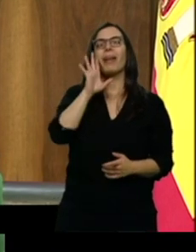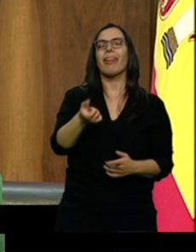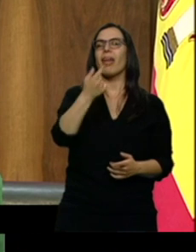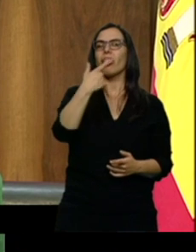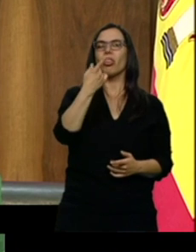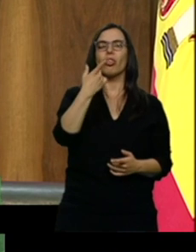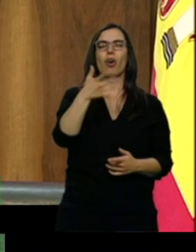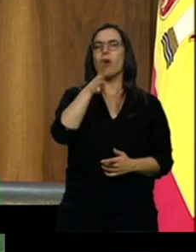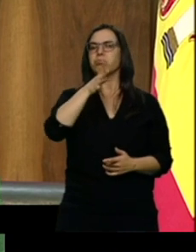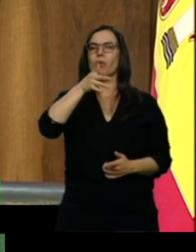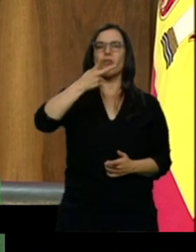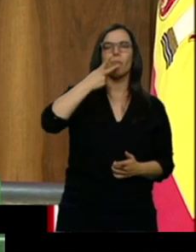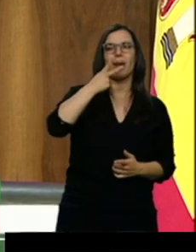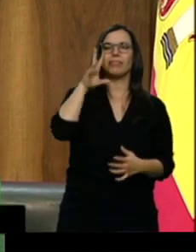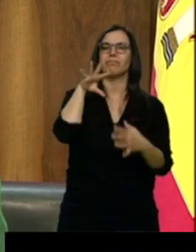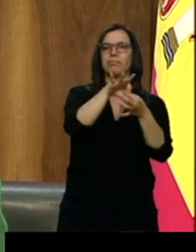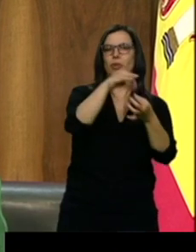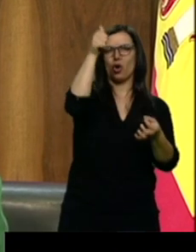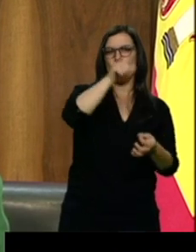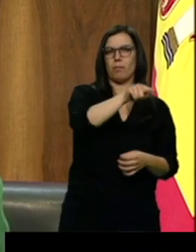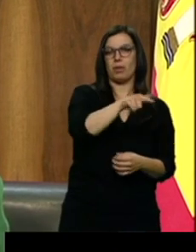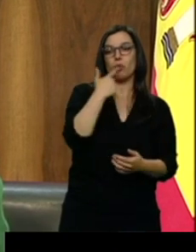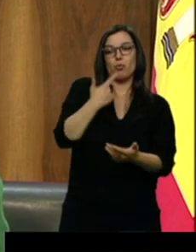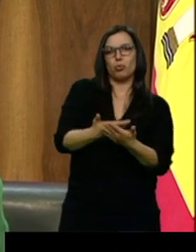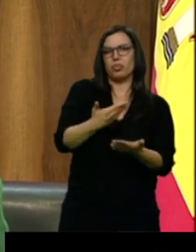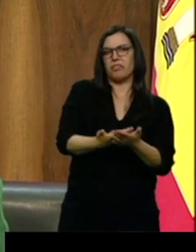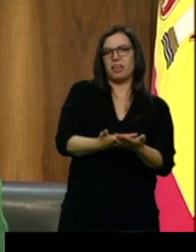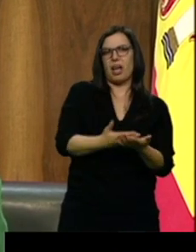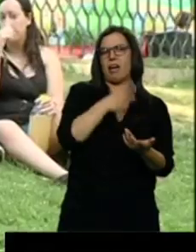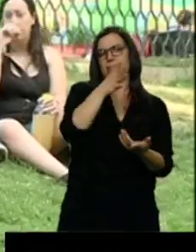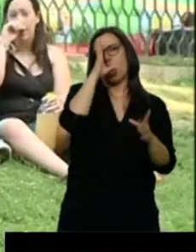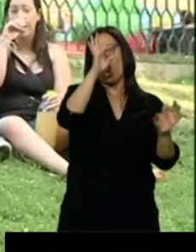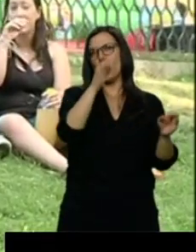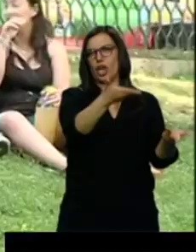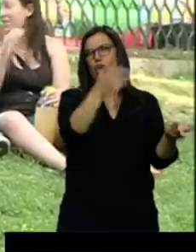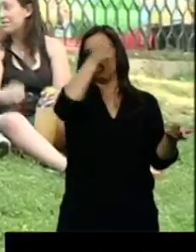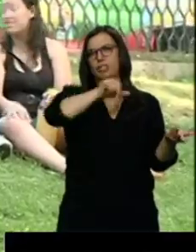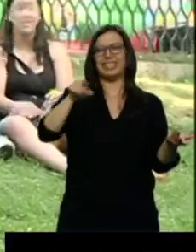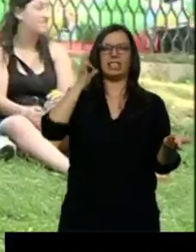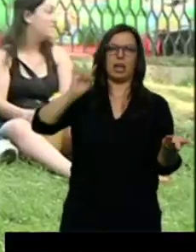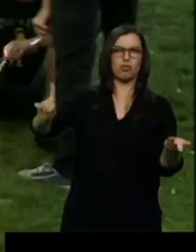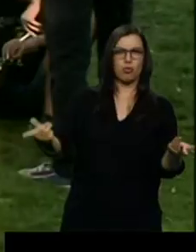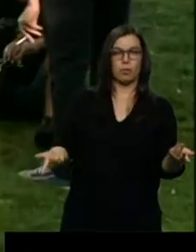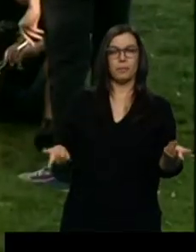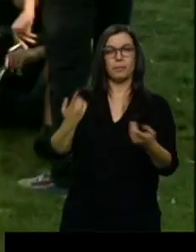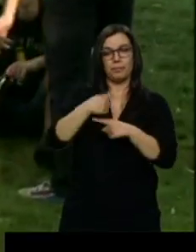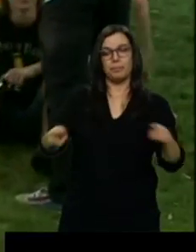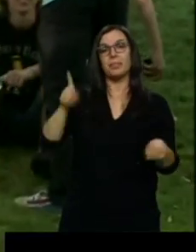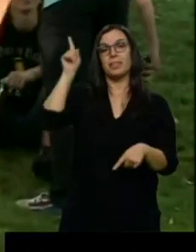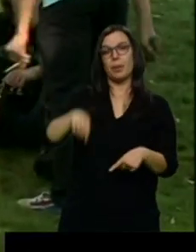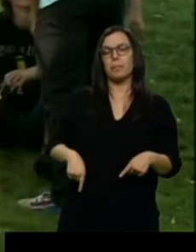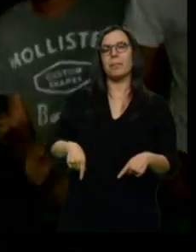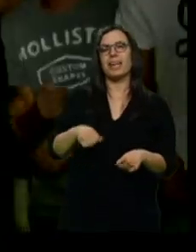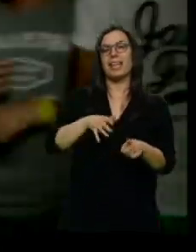Y se justifica muchísimo más en chicos de lo que se hace en chicas. El género también influye en los riesgos percibidos por